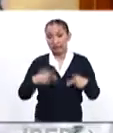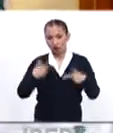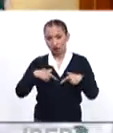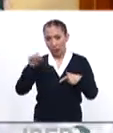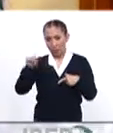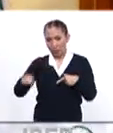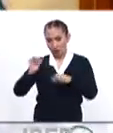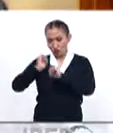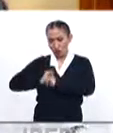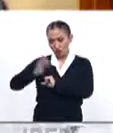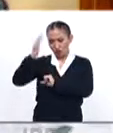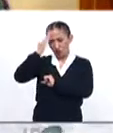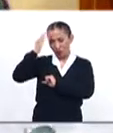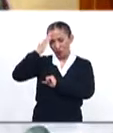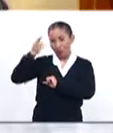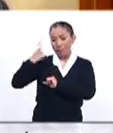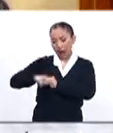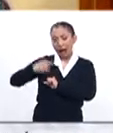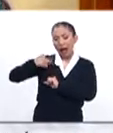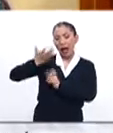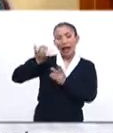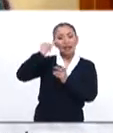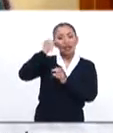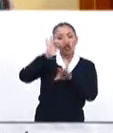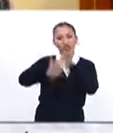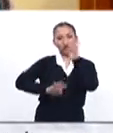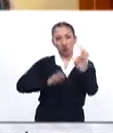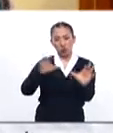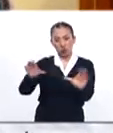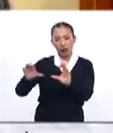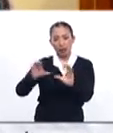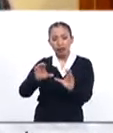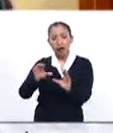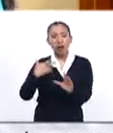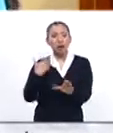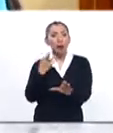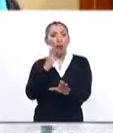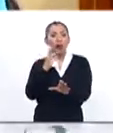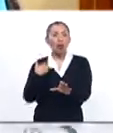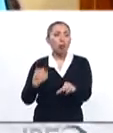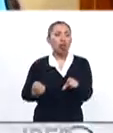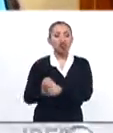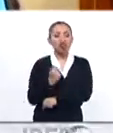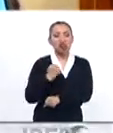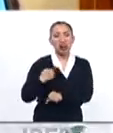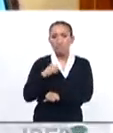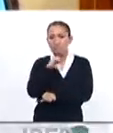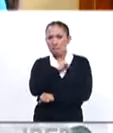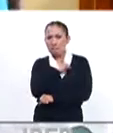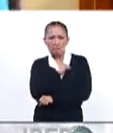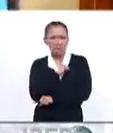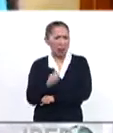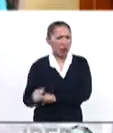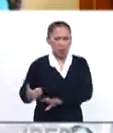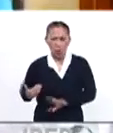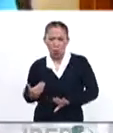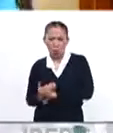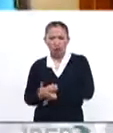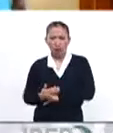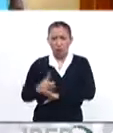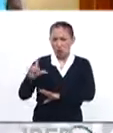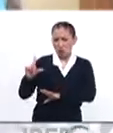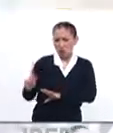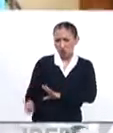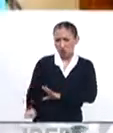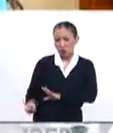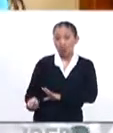que estuvieron encargados de los indios, los trataban como un poquito menos que